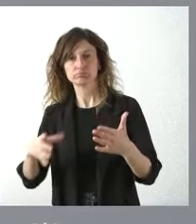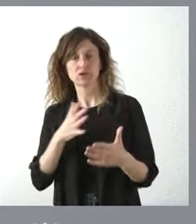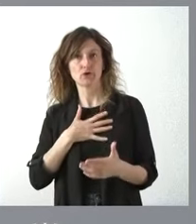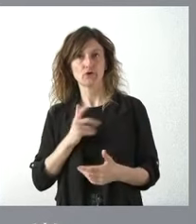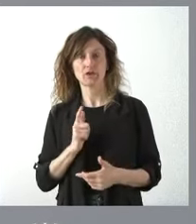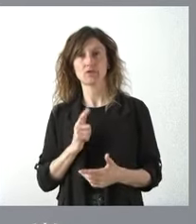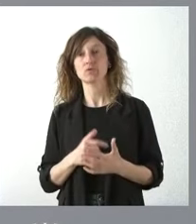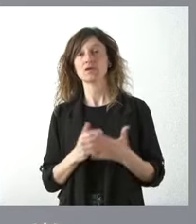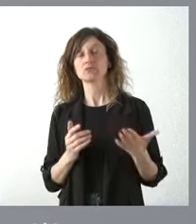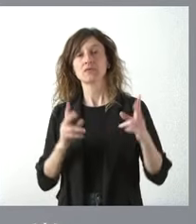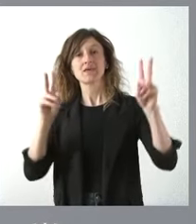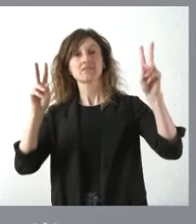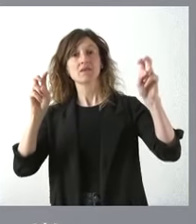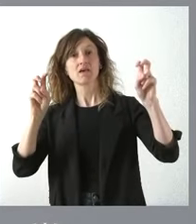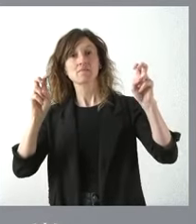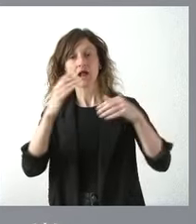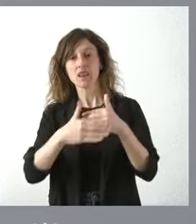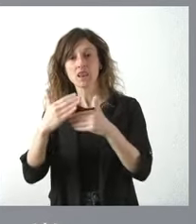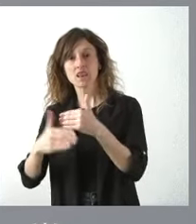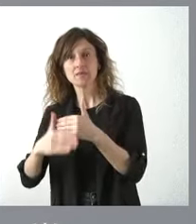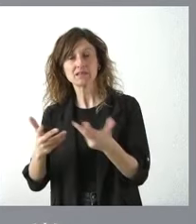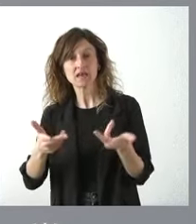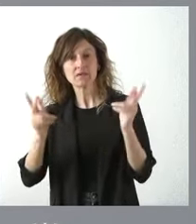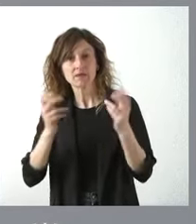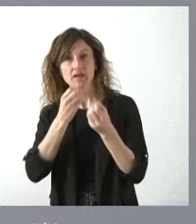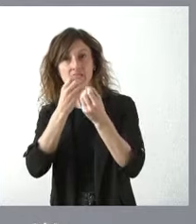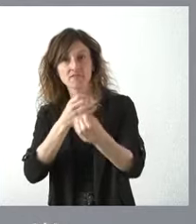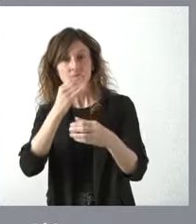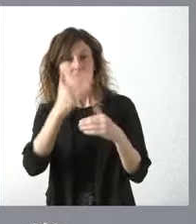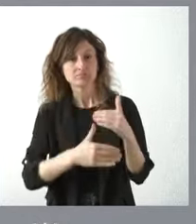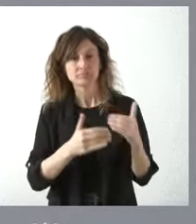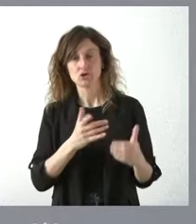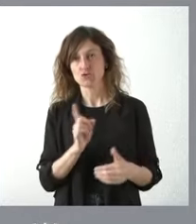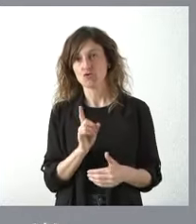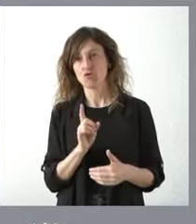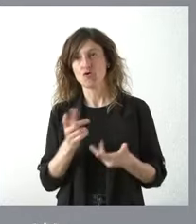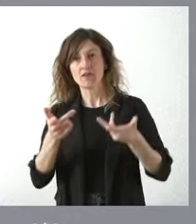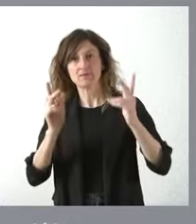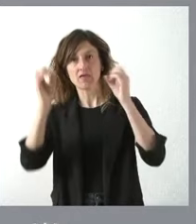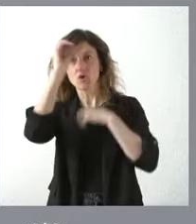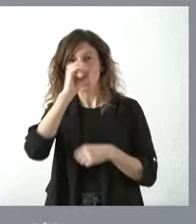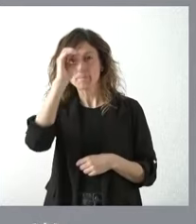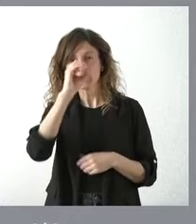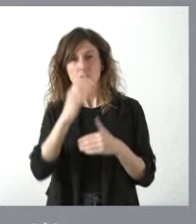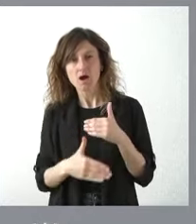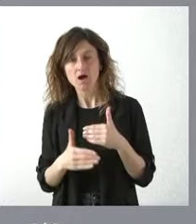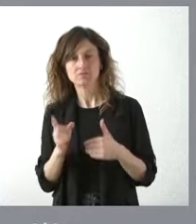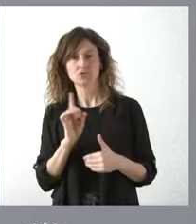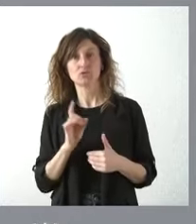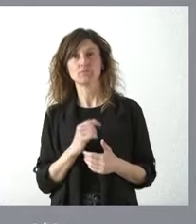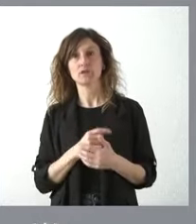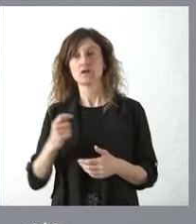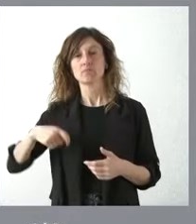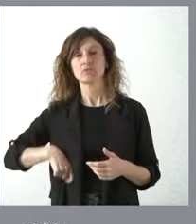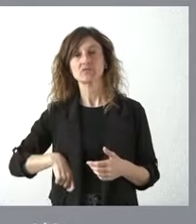encontrarán nunca del lado de la restricción a la libertad de información de la restricción a la libertad de opinión de dedicar los profesionales de la